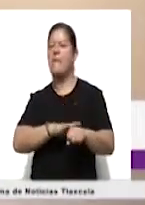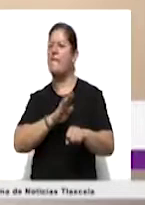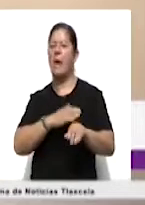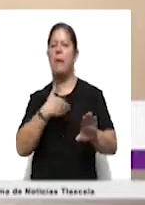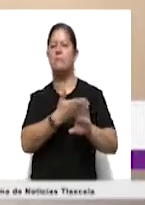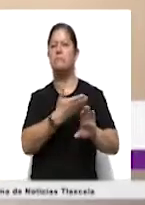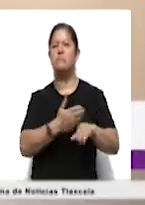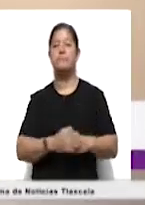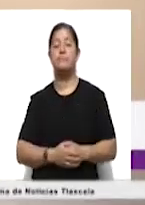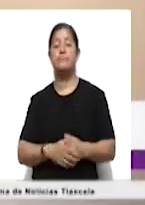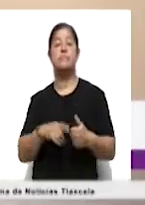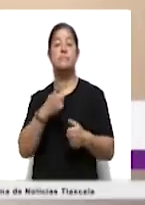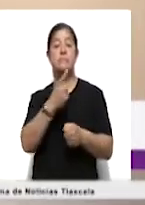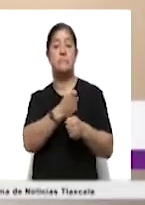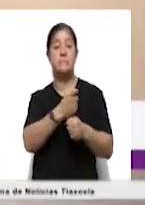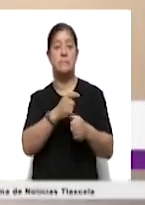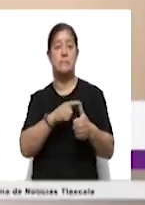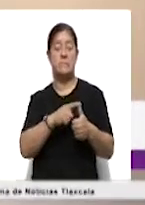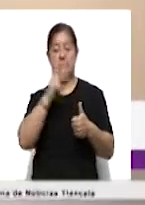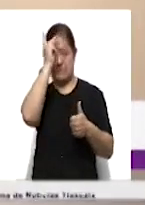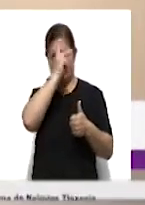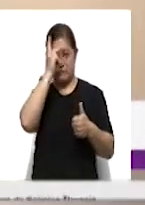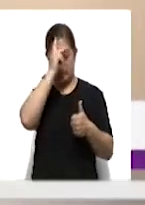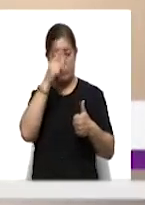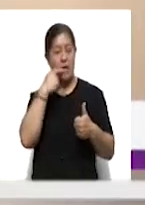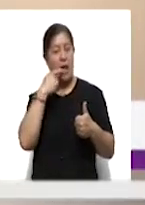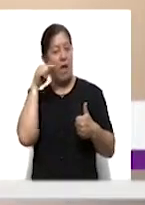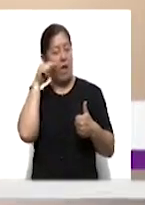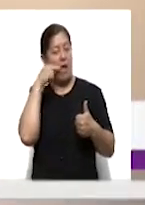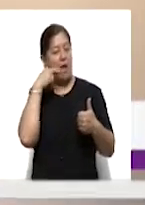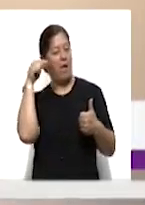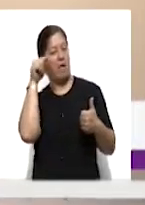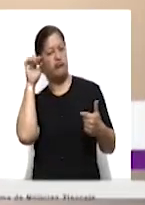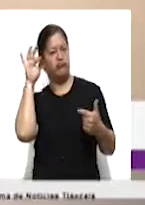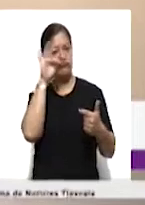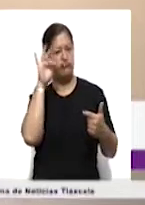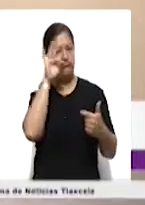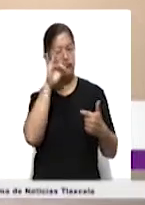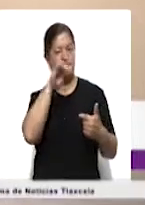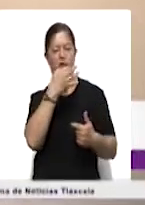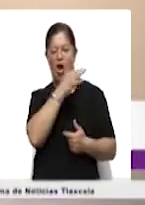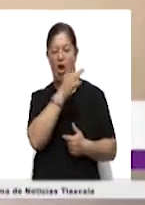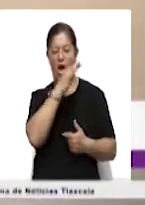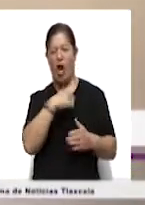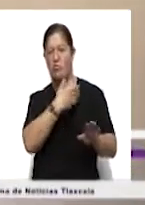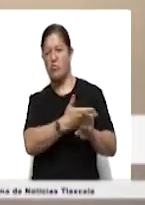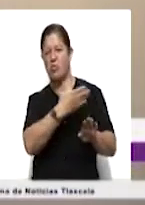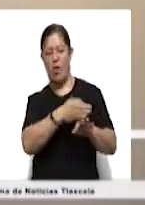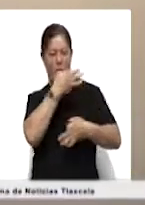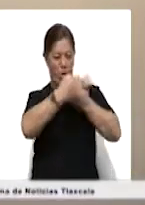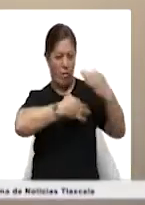La primera de ellas está de forma psicológica, que se está dando con gritos, con insultos, descalificaciones.